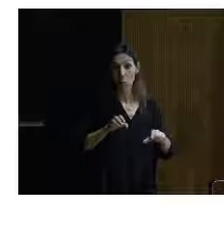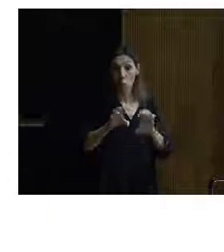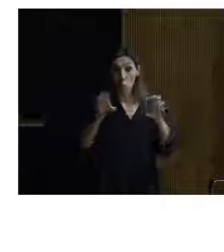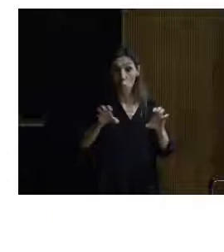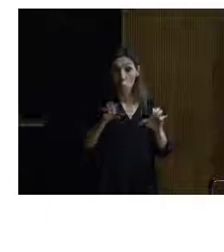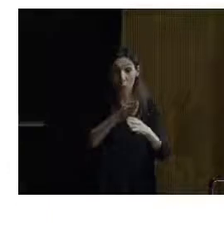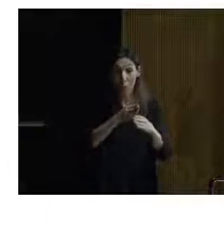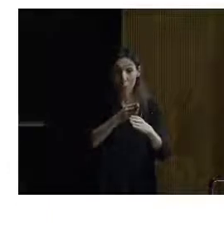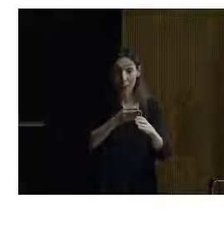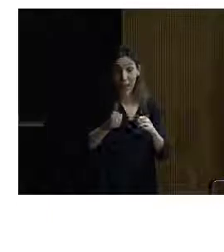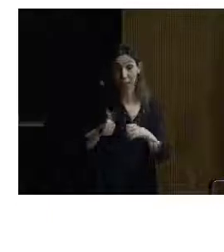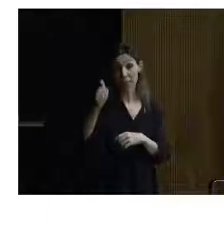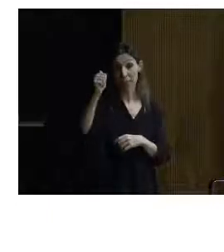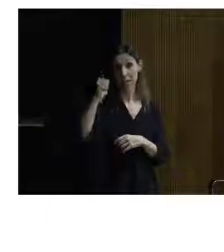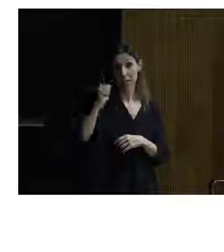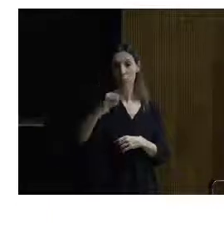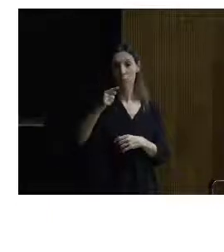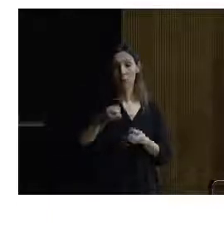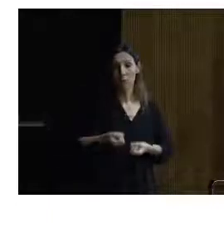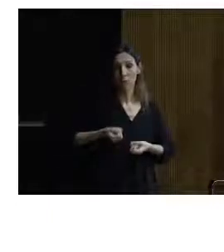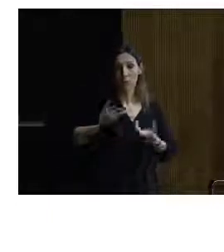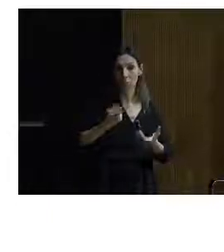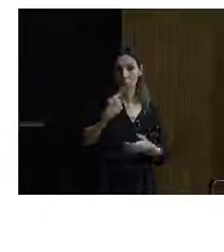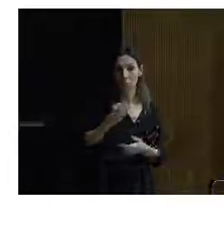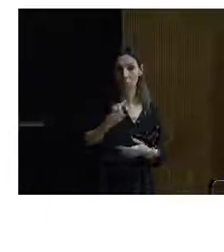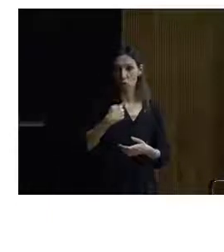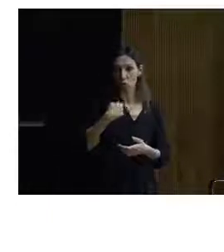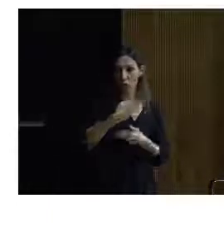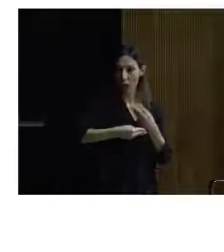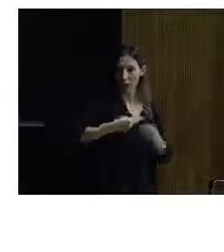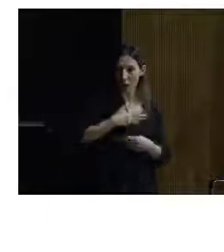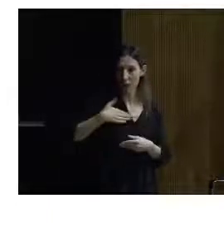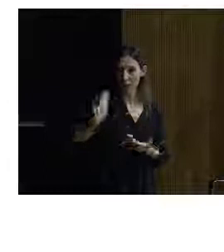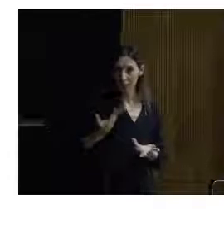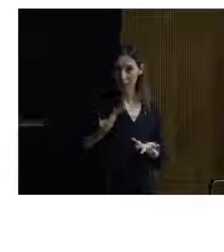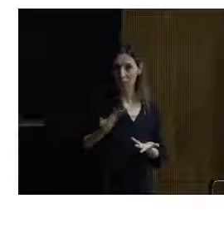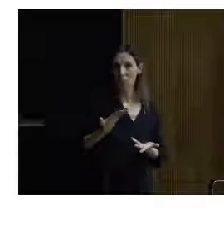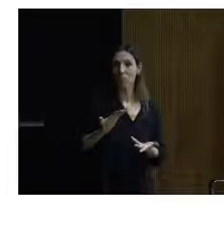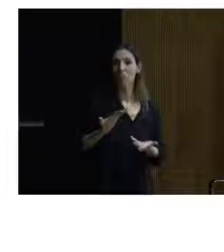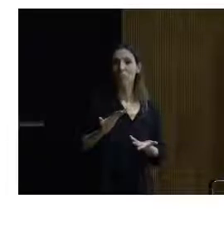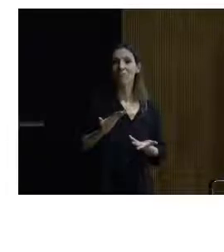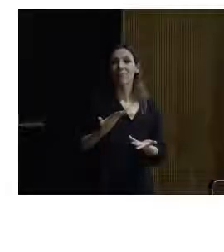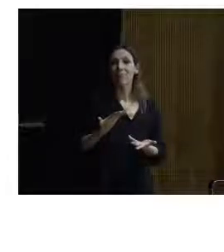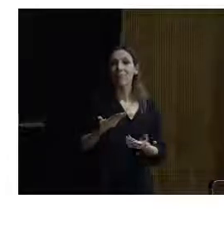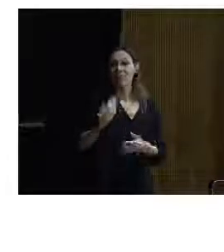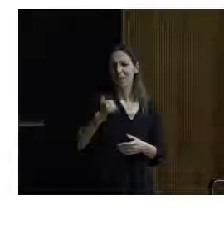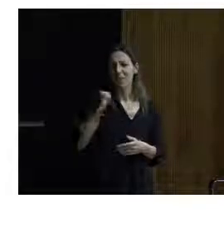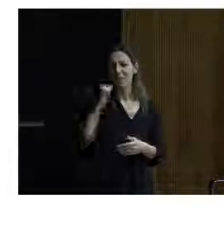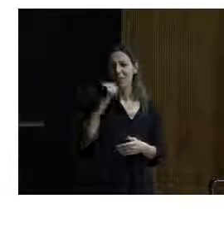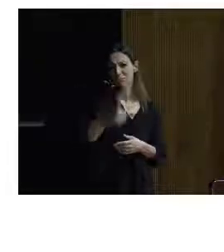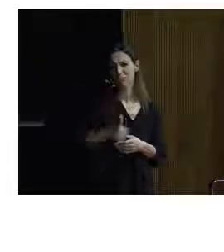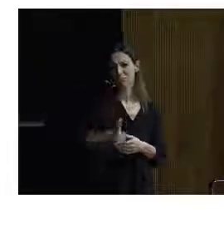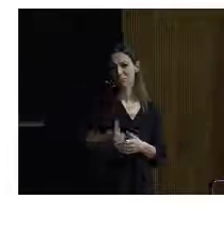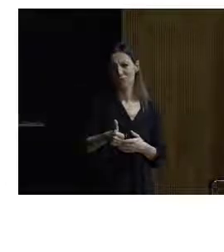que la primera reacción cuando dije que quería hacer esto es la que venimos escuchando desde hace muchos años. No, pero